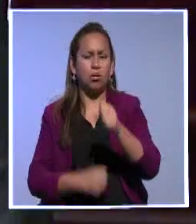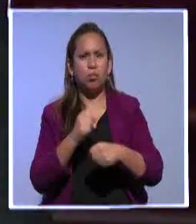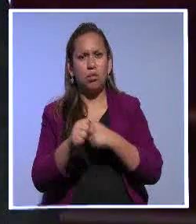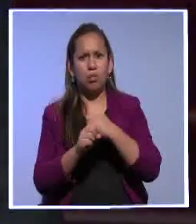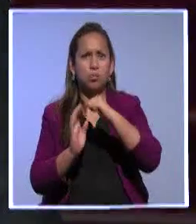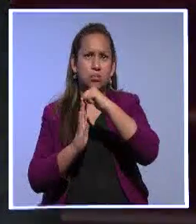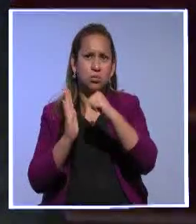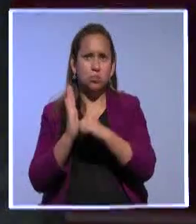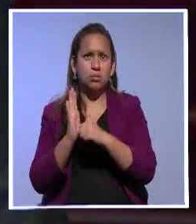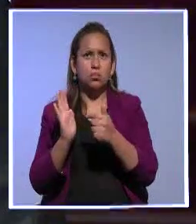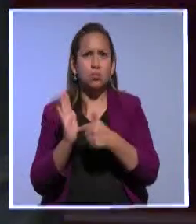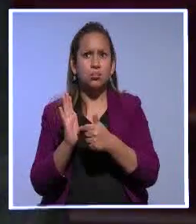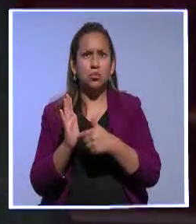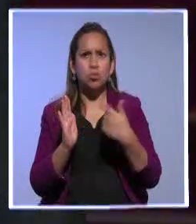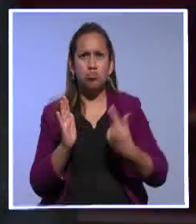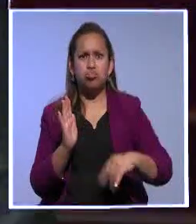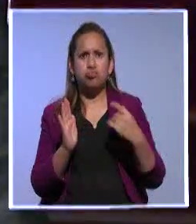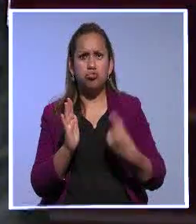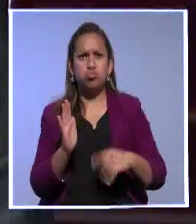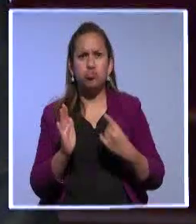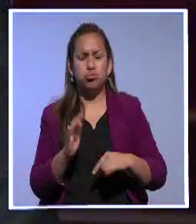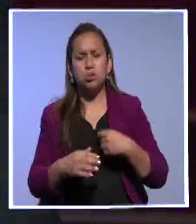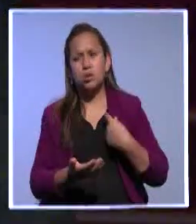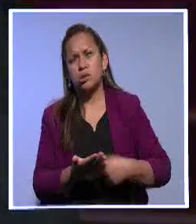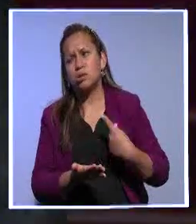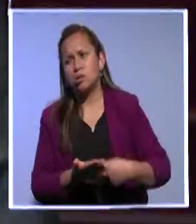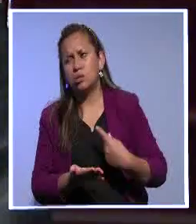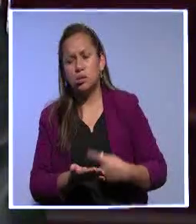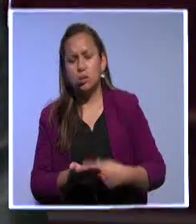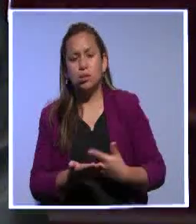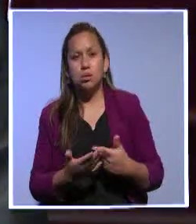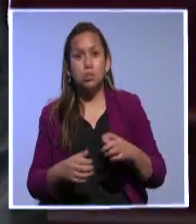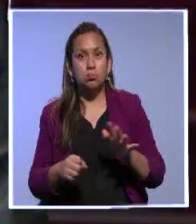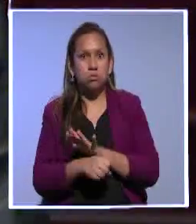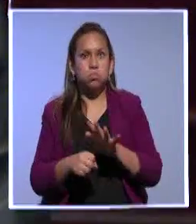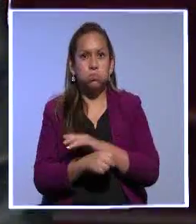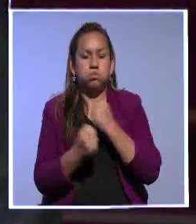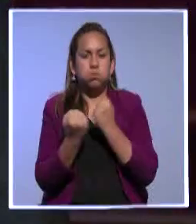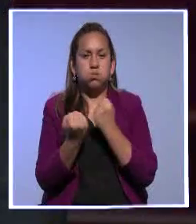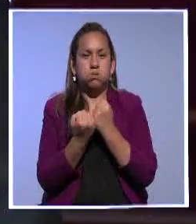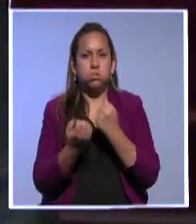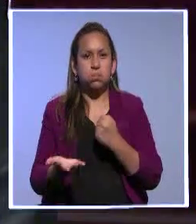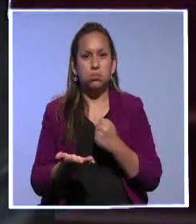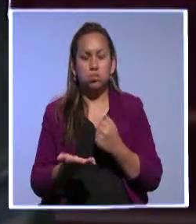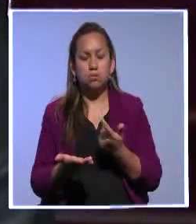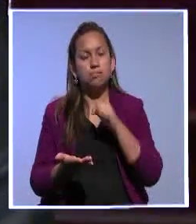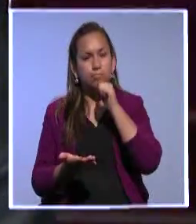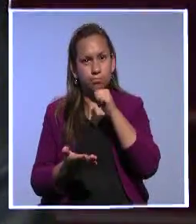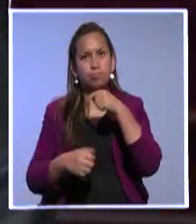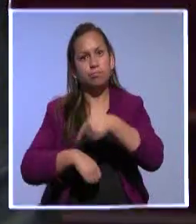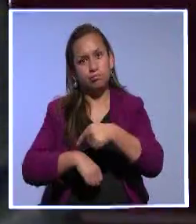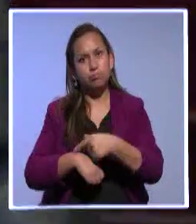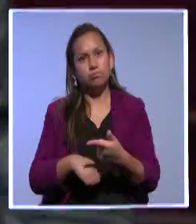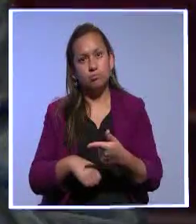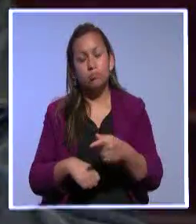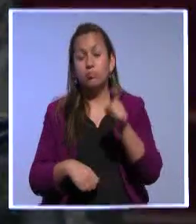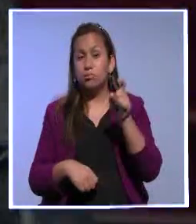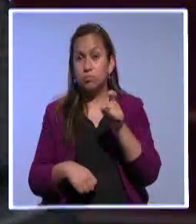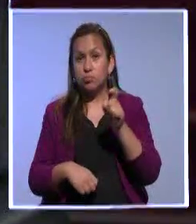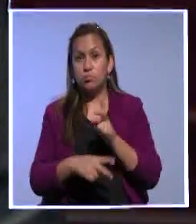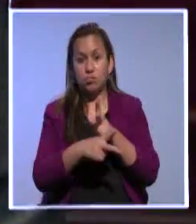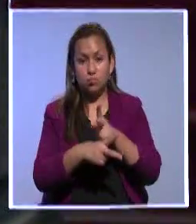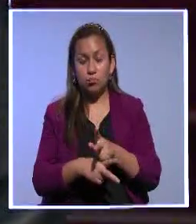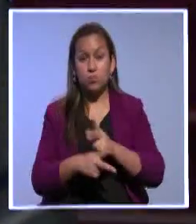legislativa en ocasiones se torna muy densa, como para poder tratarlas todas, pero sobre todo también pensar en cómo vamos a garantizar que en el